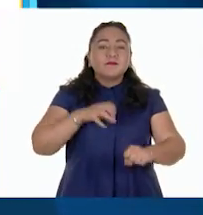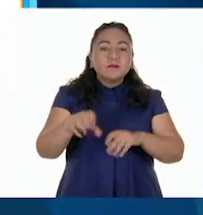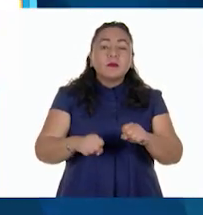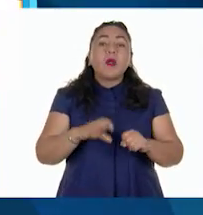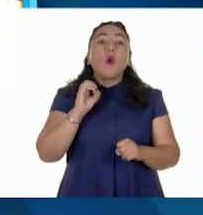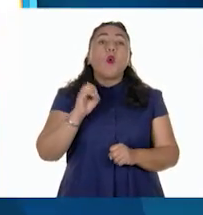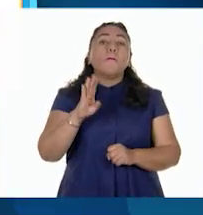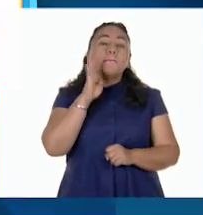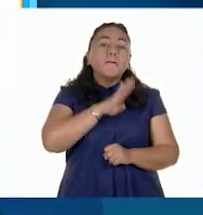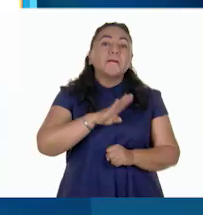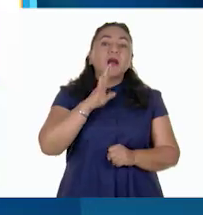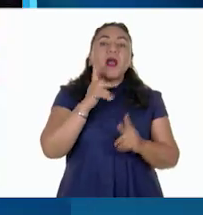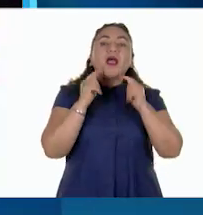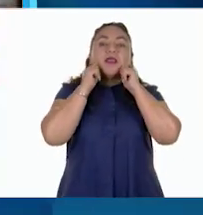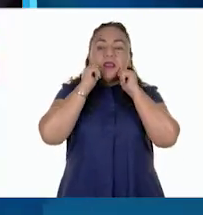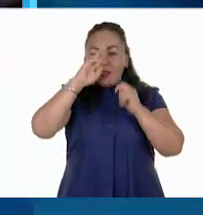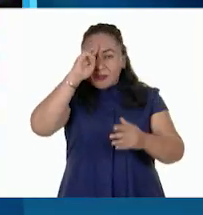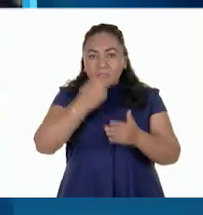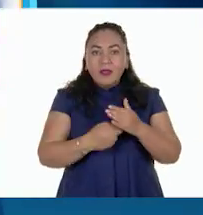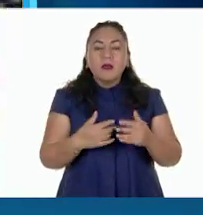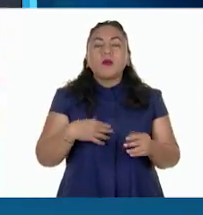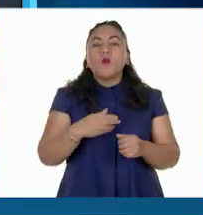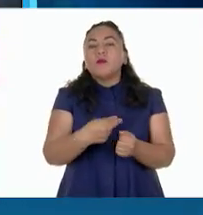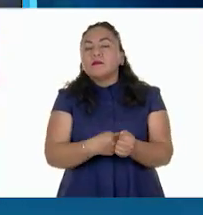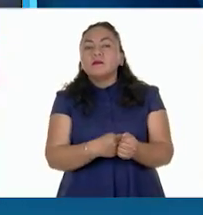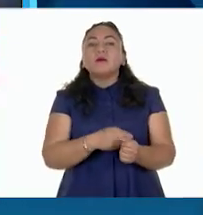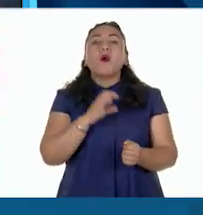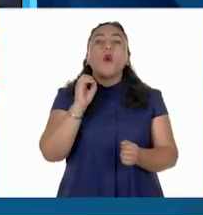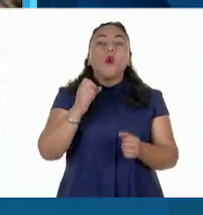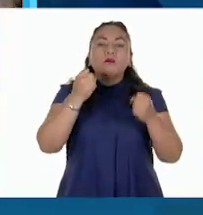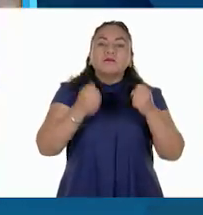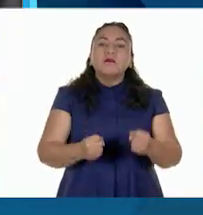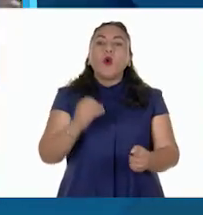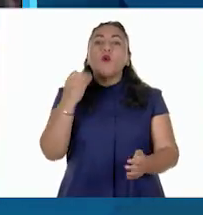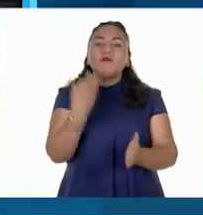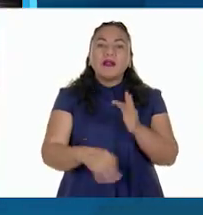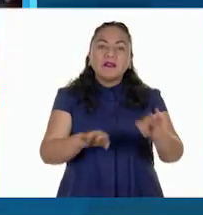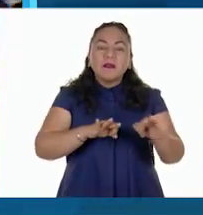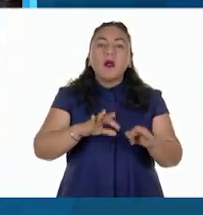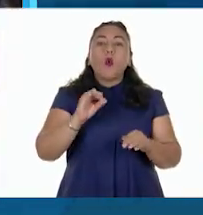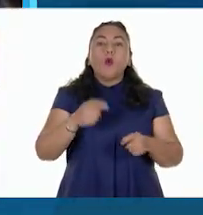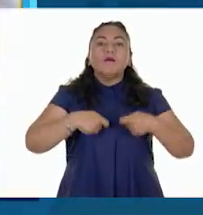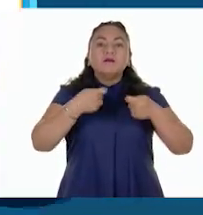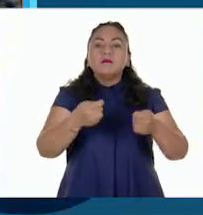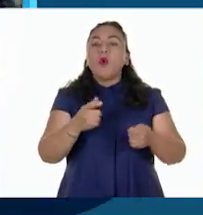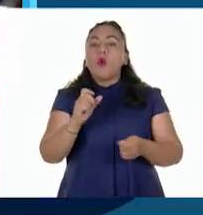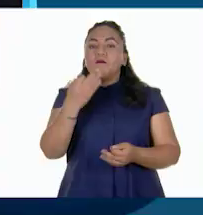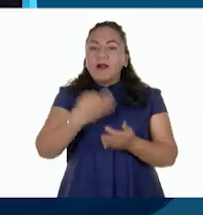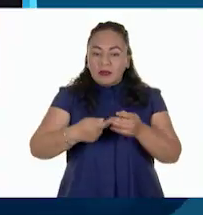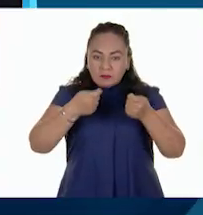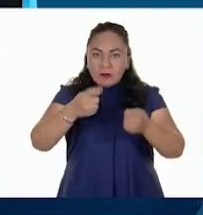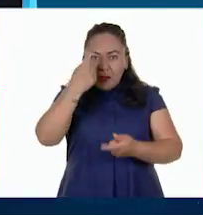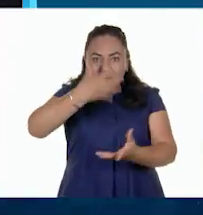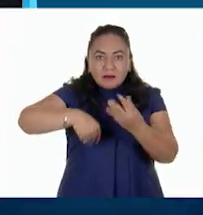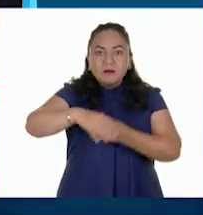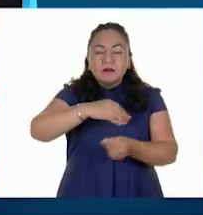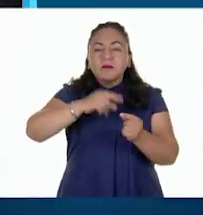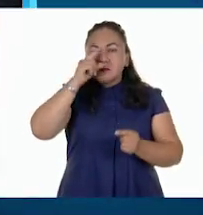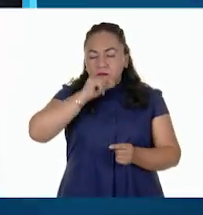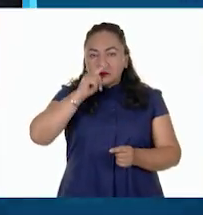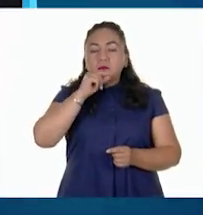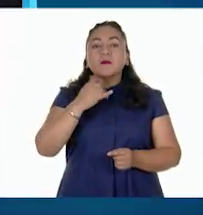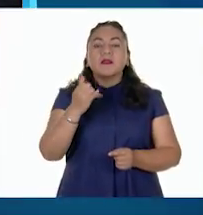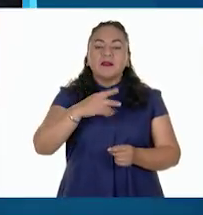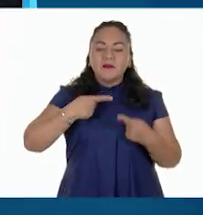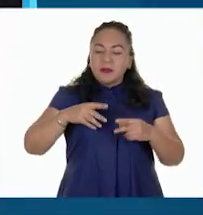Las malas condiciones de trabajo como inseguridad, incertidumbre y falta de garantía socioeconómica. El desplazamiento de